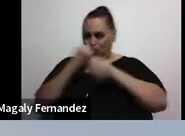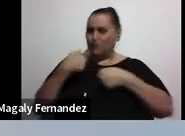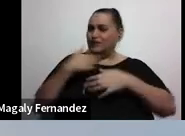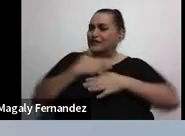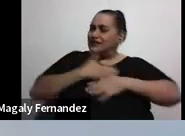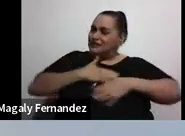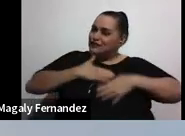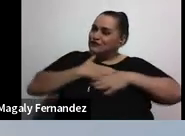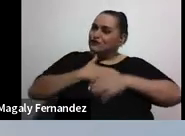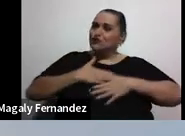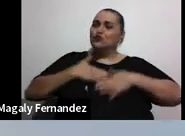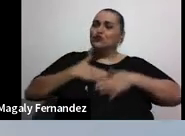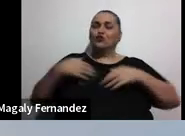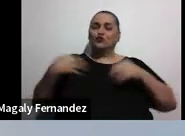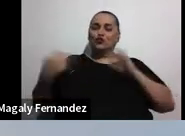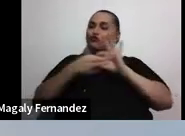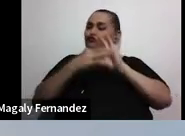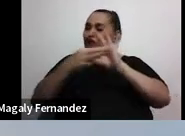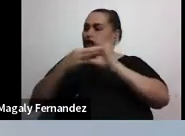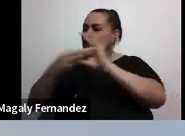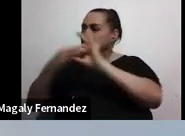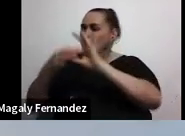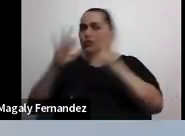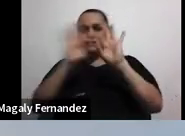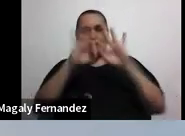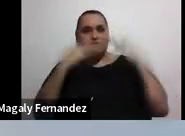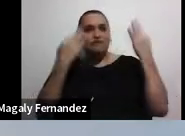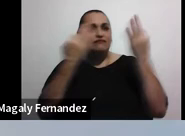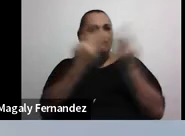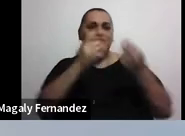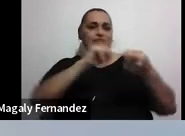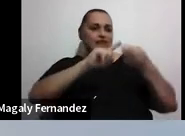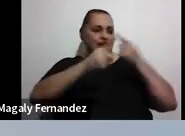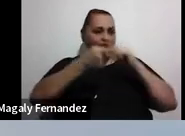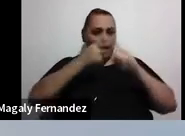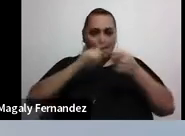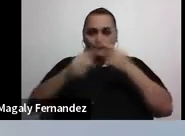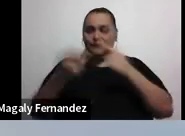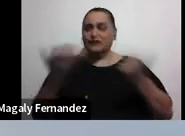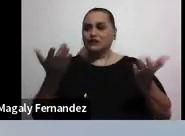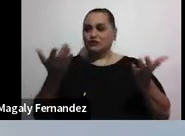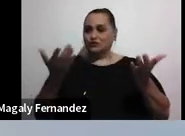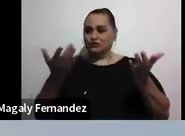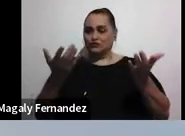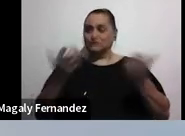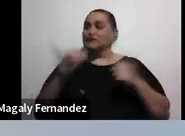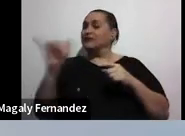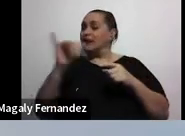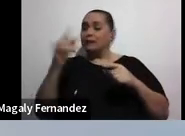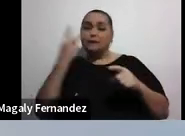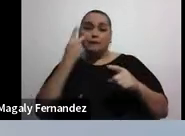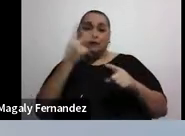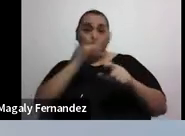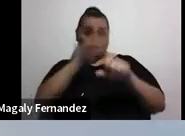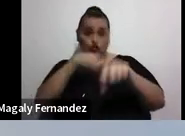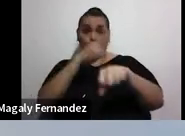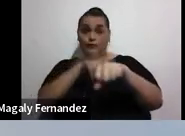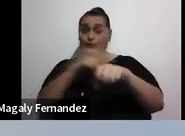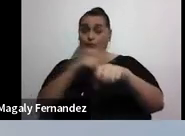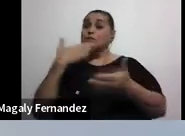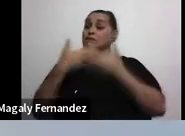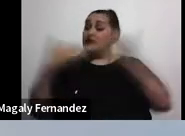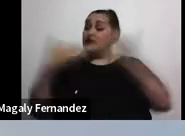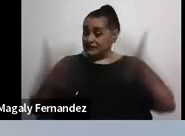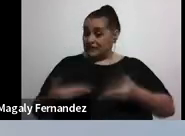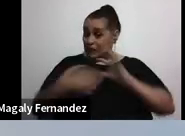las relaciones que tengo con mi familia, con mis amigos. Y vamos a ver que normalmente el bienestar se asocia no solamente,